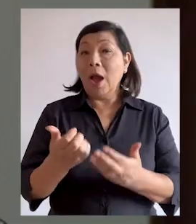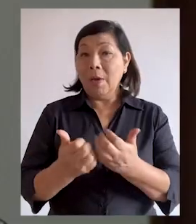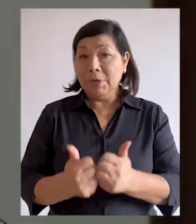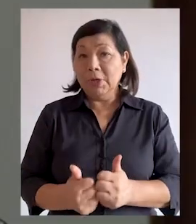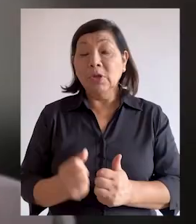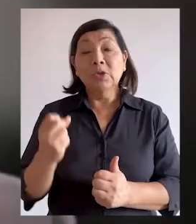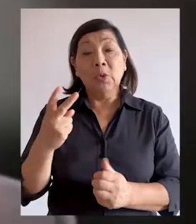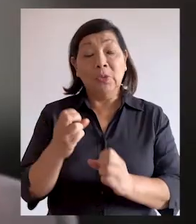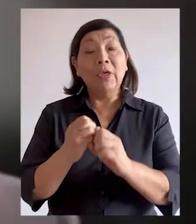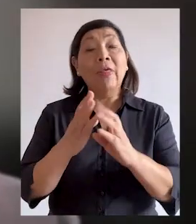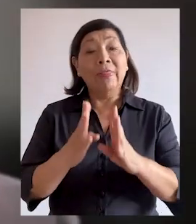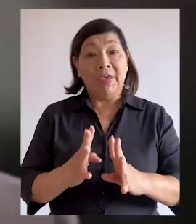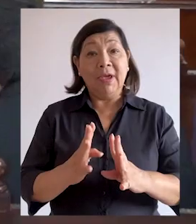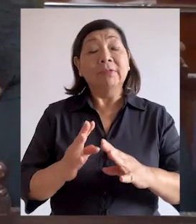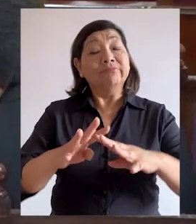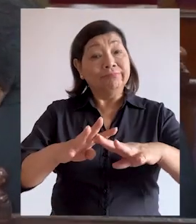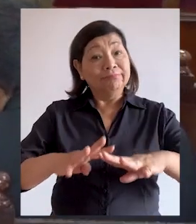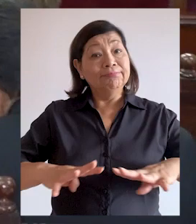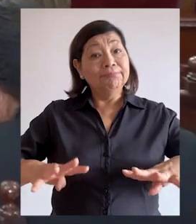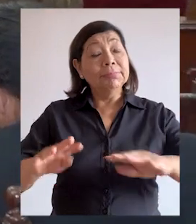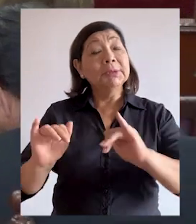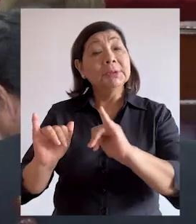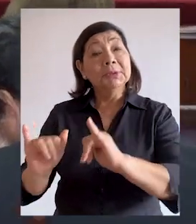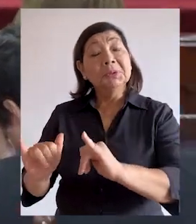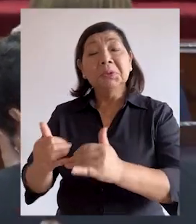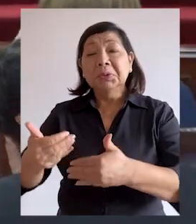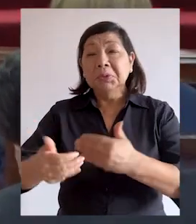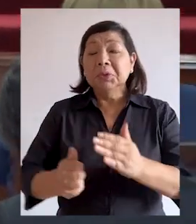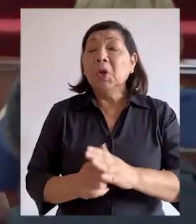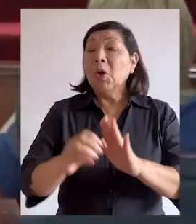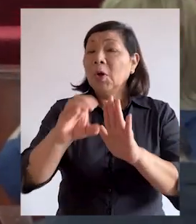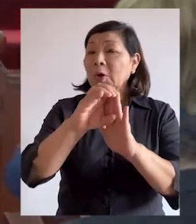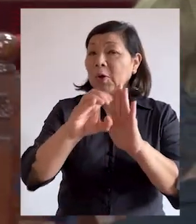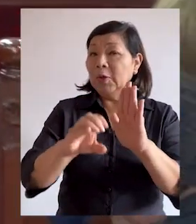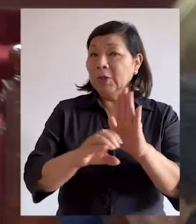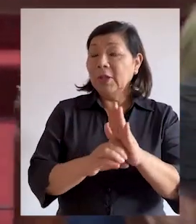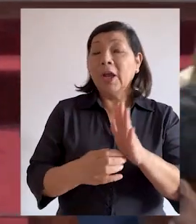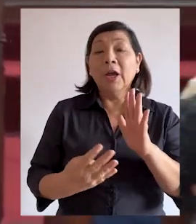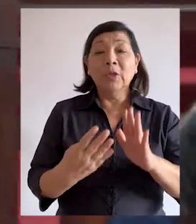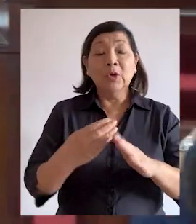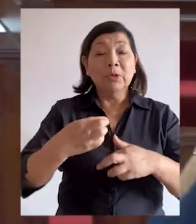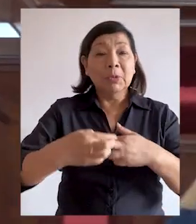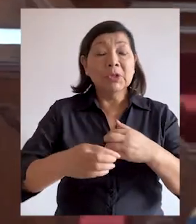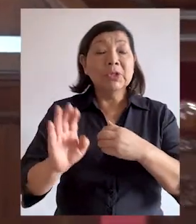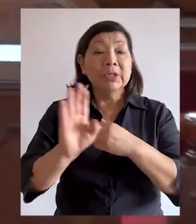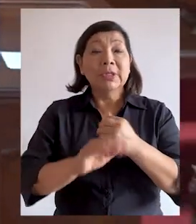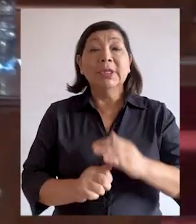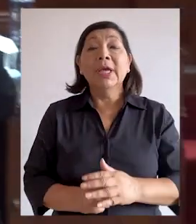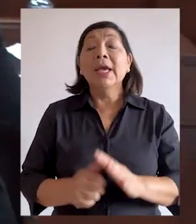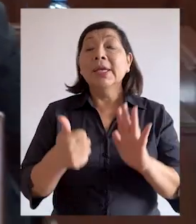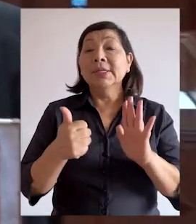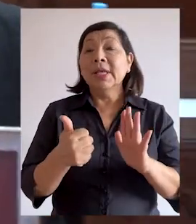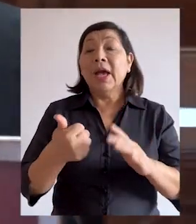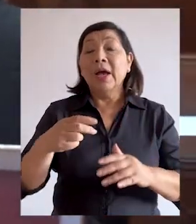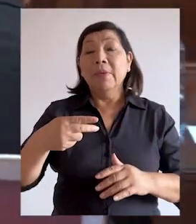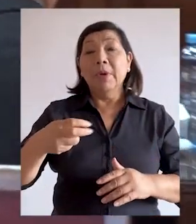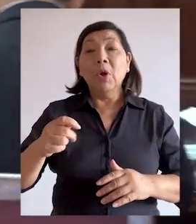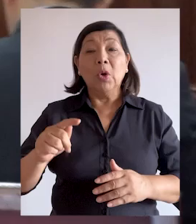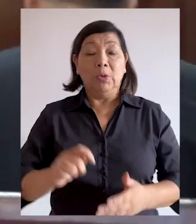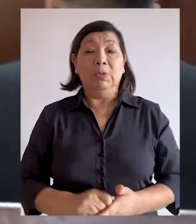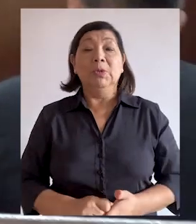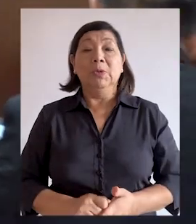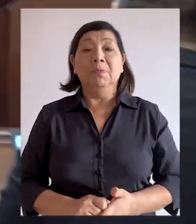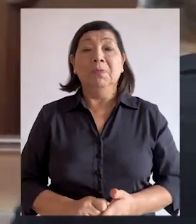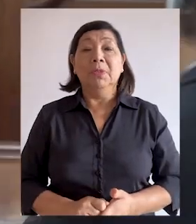abril se cumplió el segundo día de audiencia pública, dejando al voto un proceso de inconstitucionalidad, 14 procesos de amparo y 6 de habeas